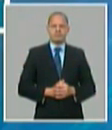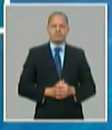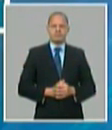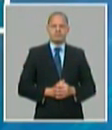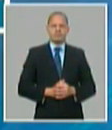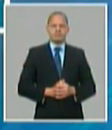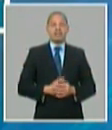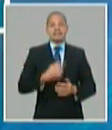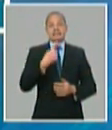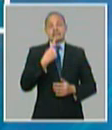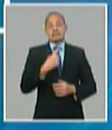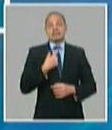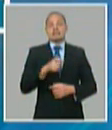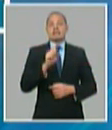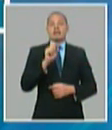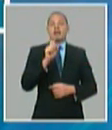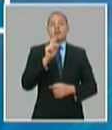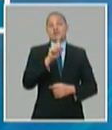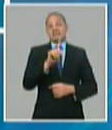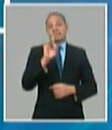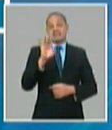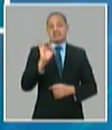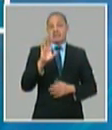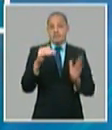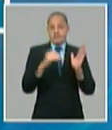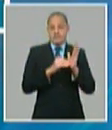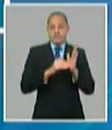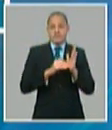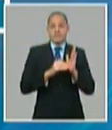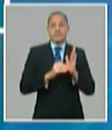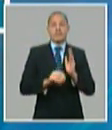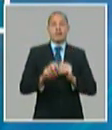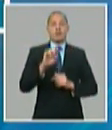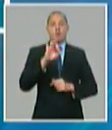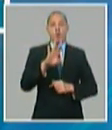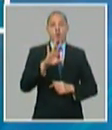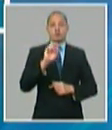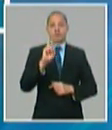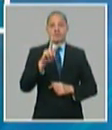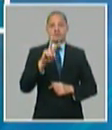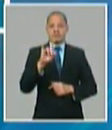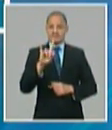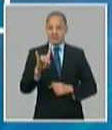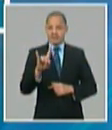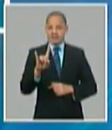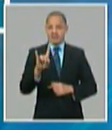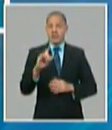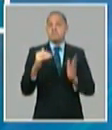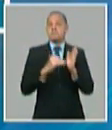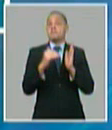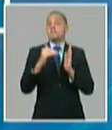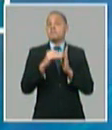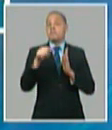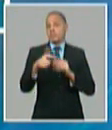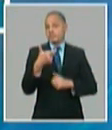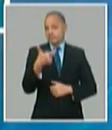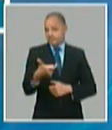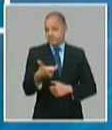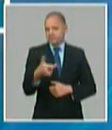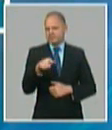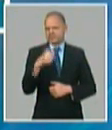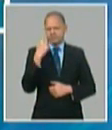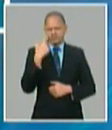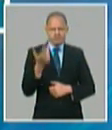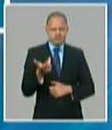vienen del mercado en pesos actual o sea lo que hoy se vende en pesos cubanos eso va a